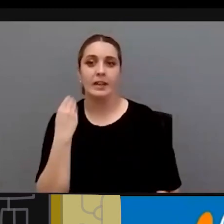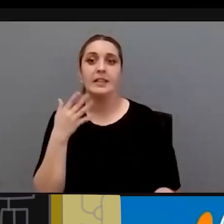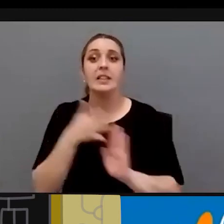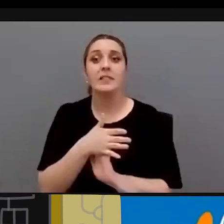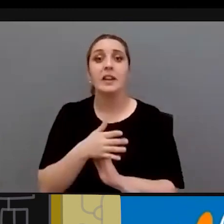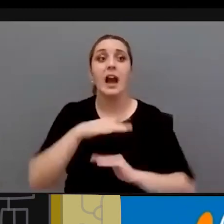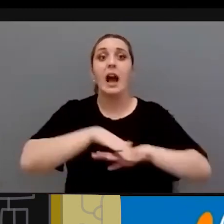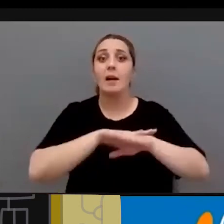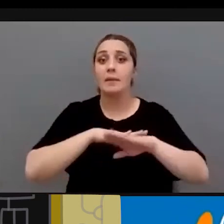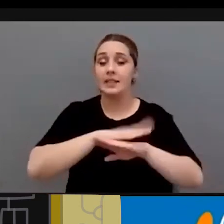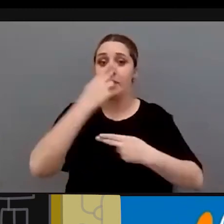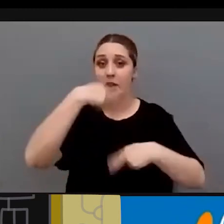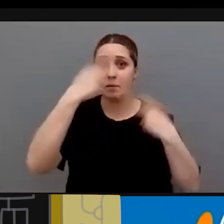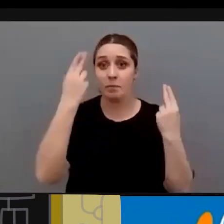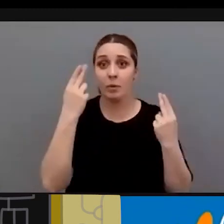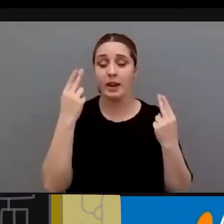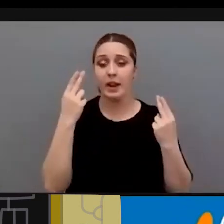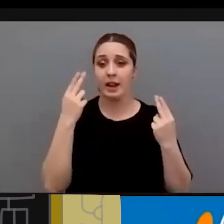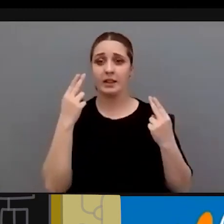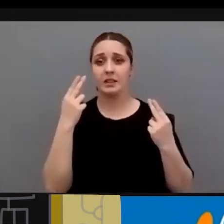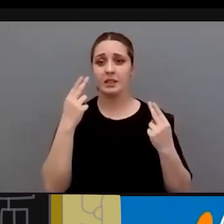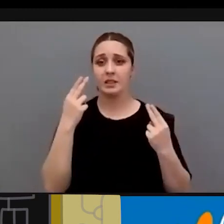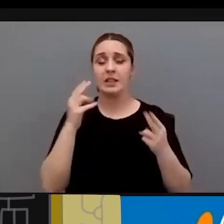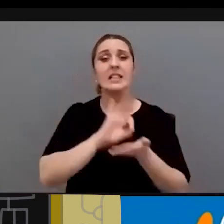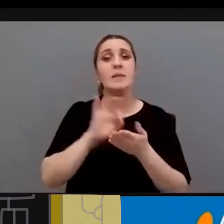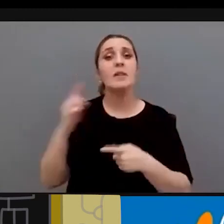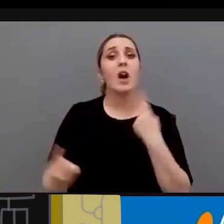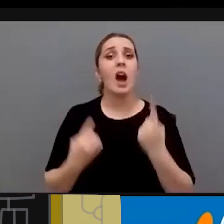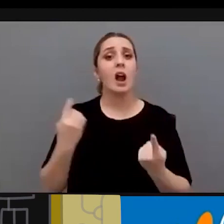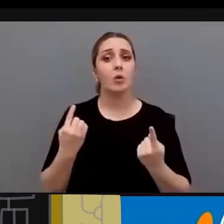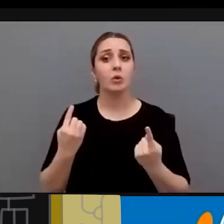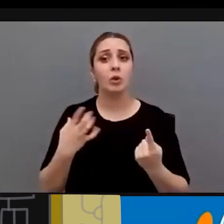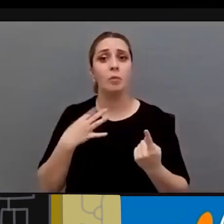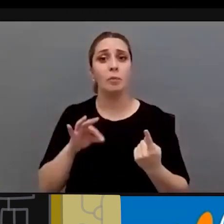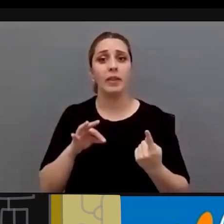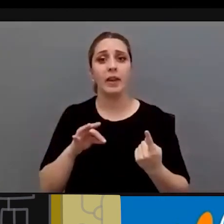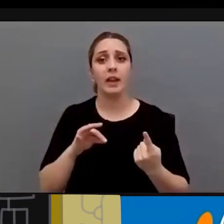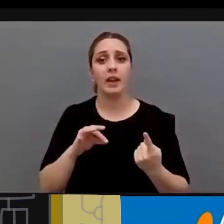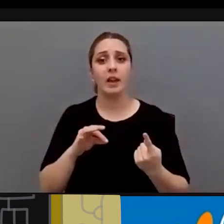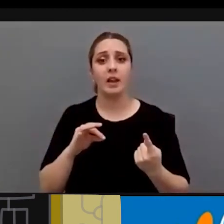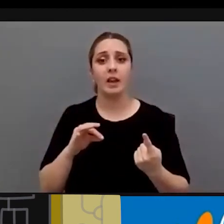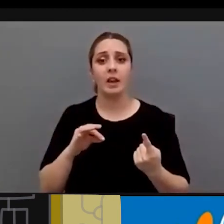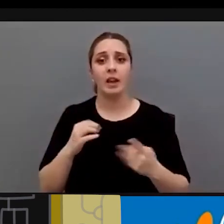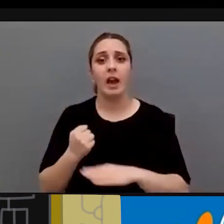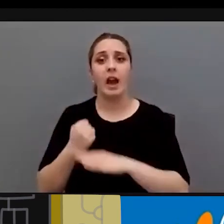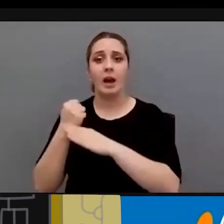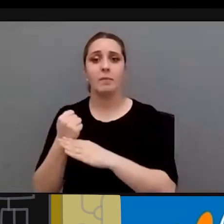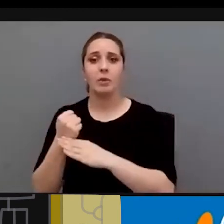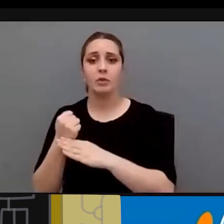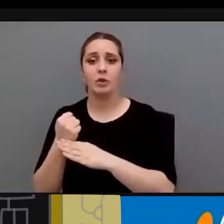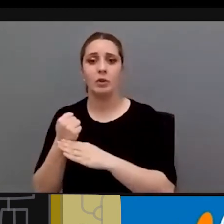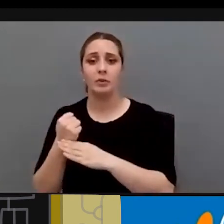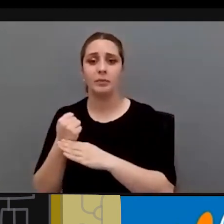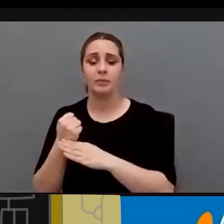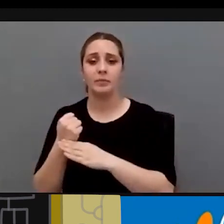las administraciones algunos servicios se subcontraten o se refuercen con organizaciones pero a su vez